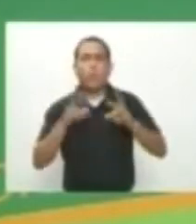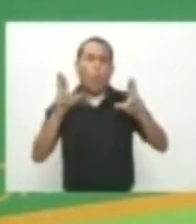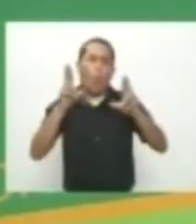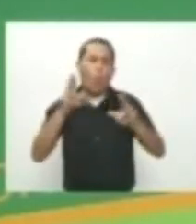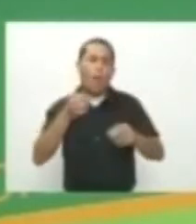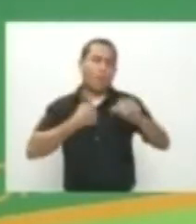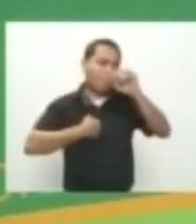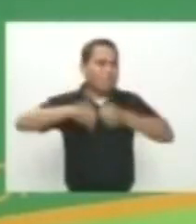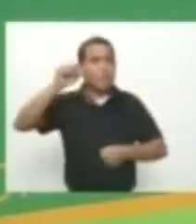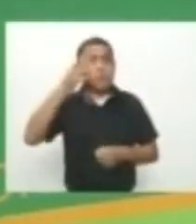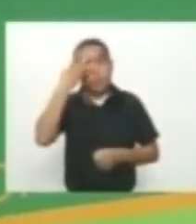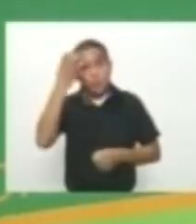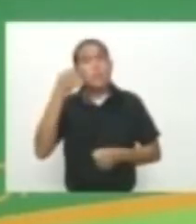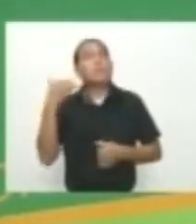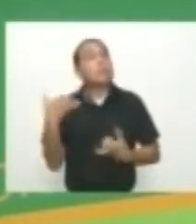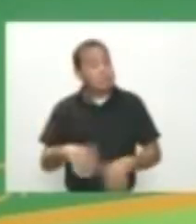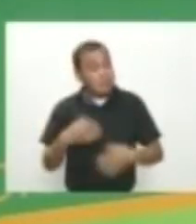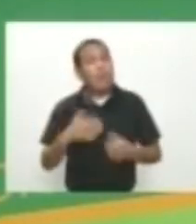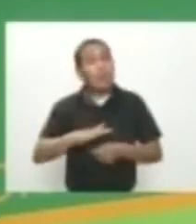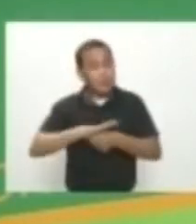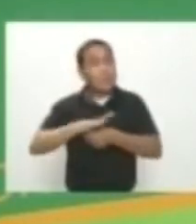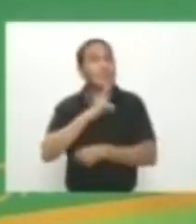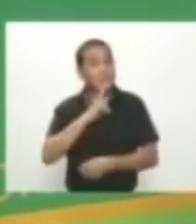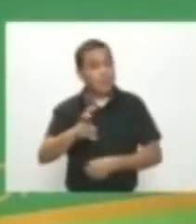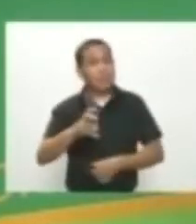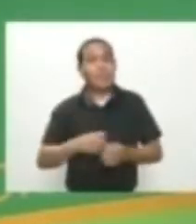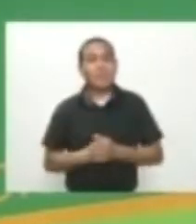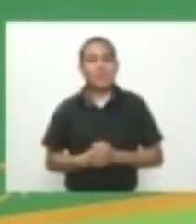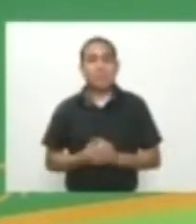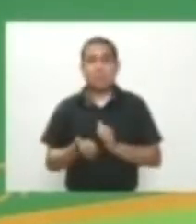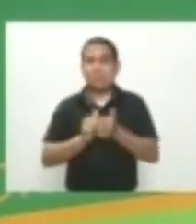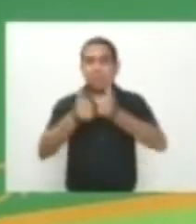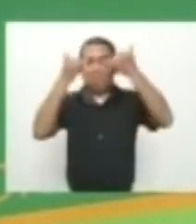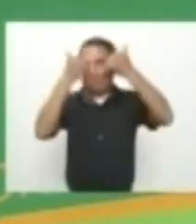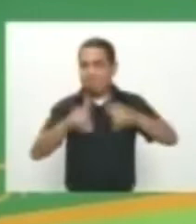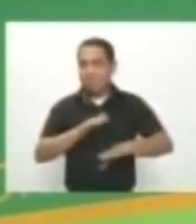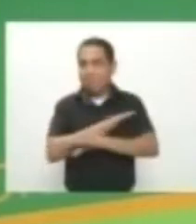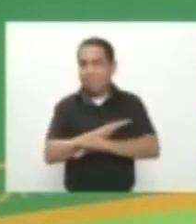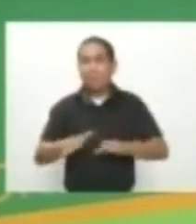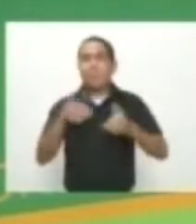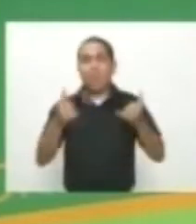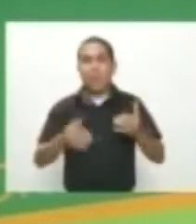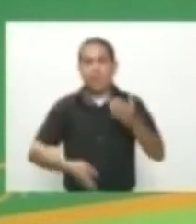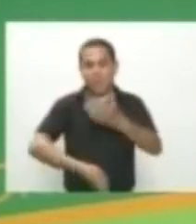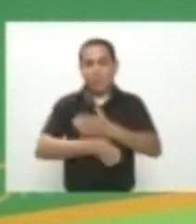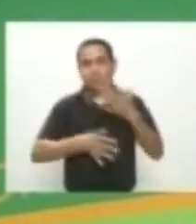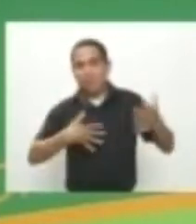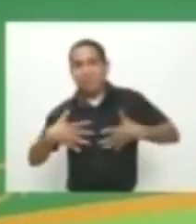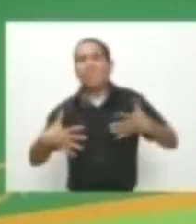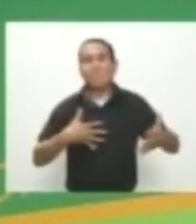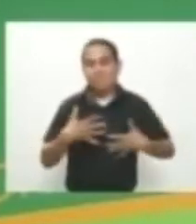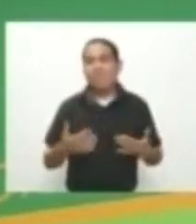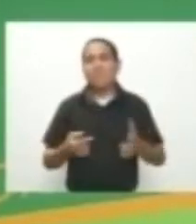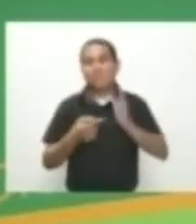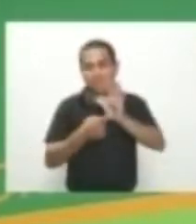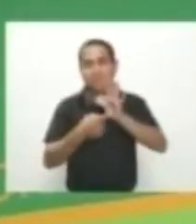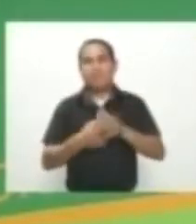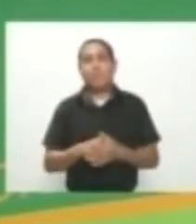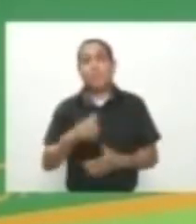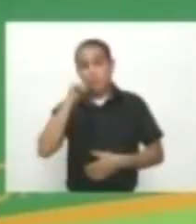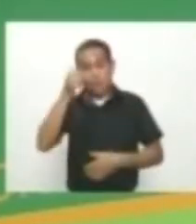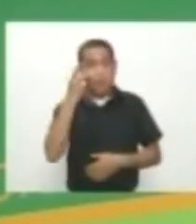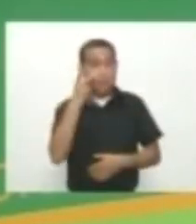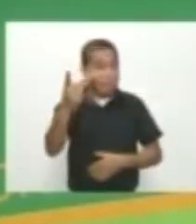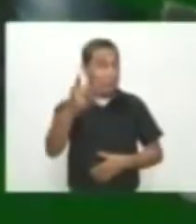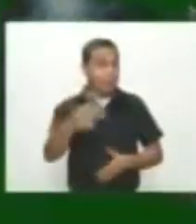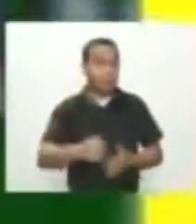algo Porque la situación Se le ha puesto Bastante difícil No es más En deportes hoy Vamos inmediatamente Con la información Del entretenimiento Nos vemos